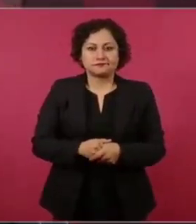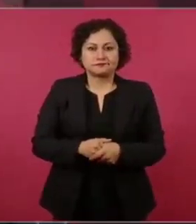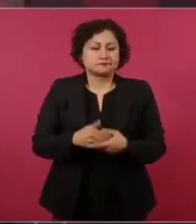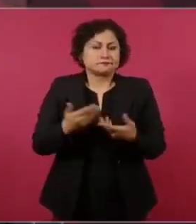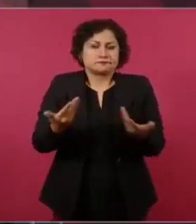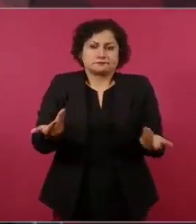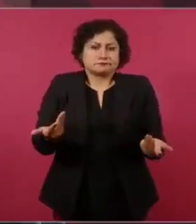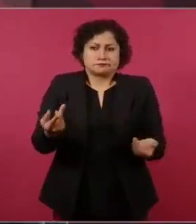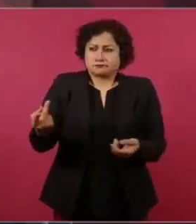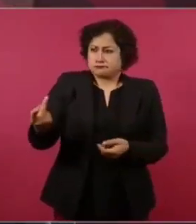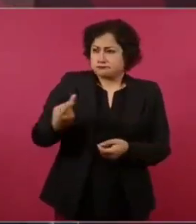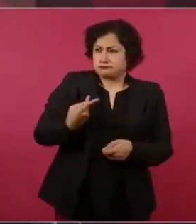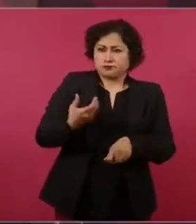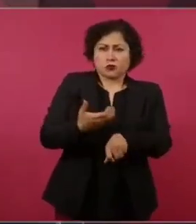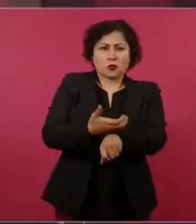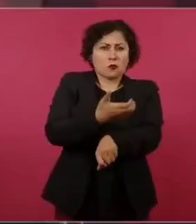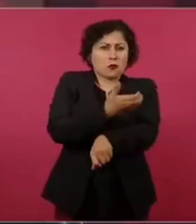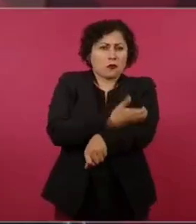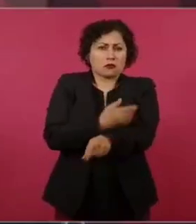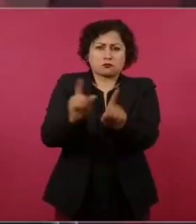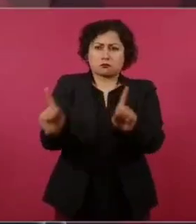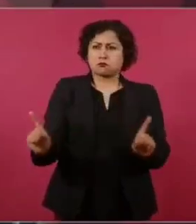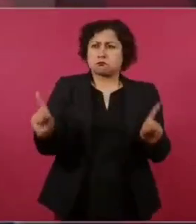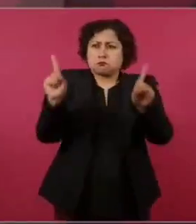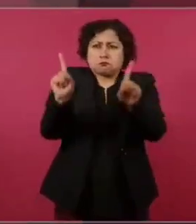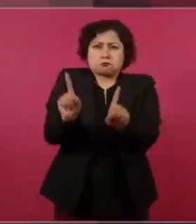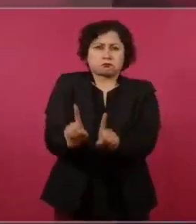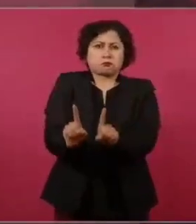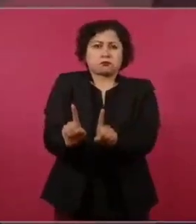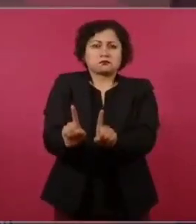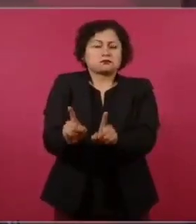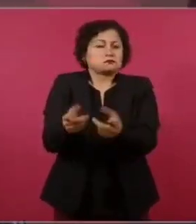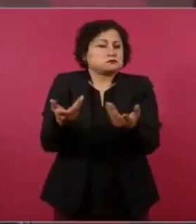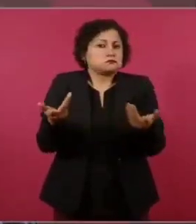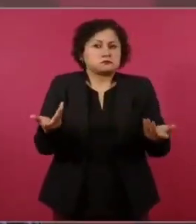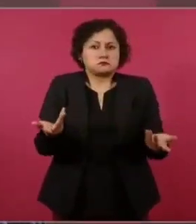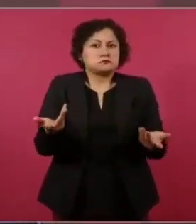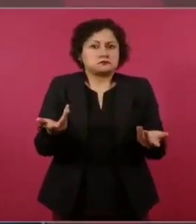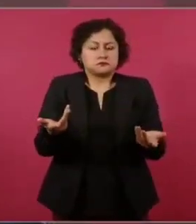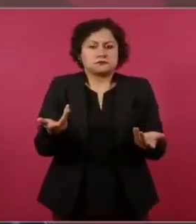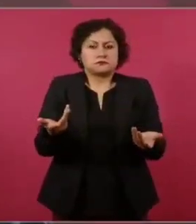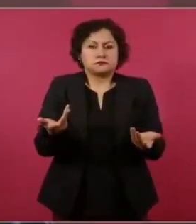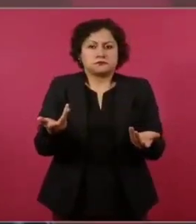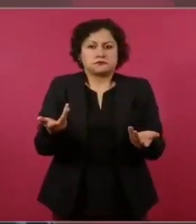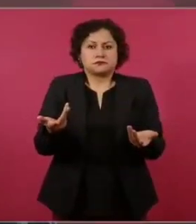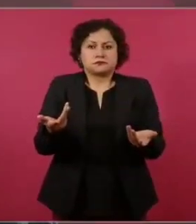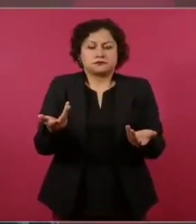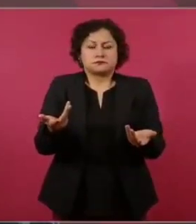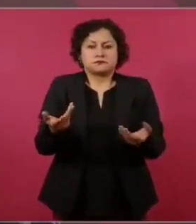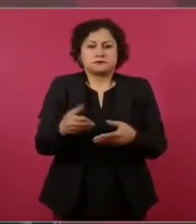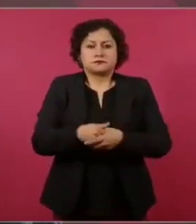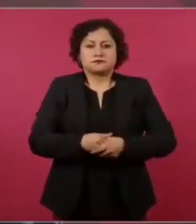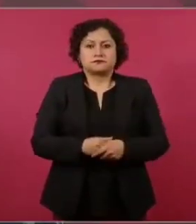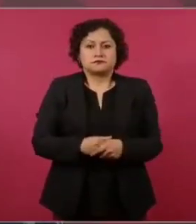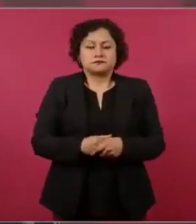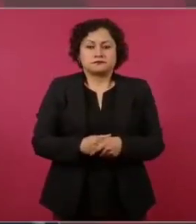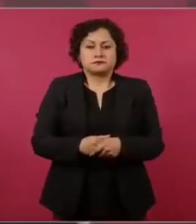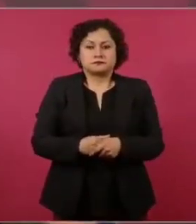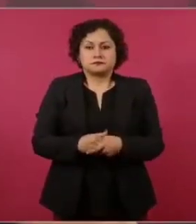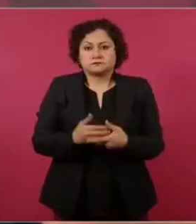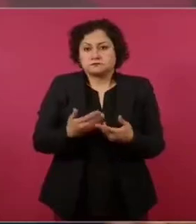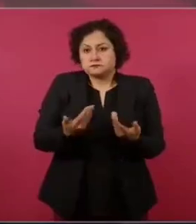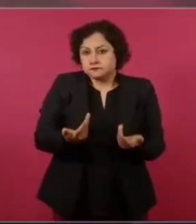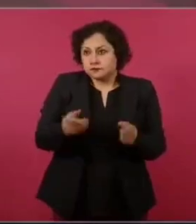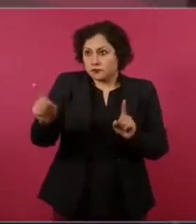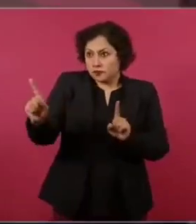somos compañeros y coincidimos porque